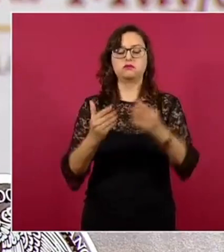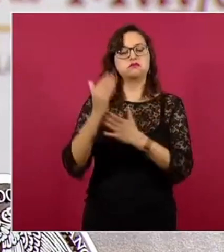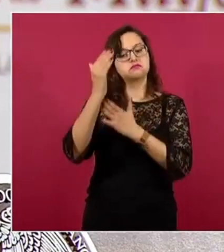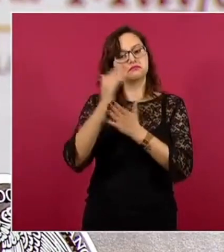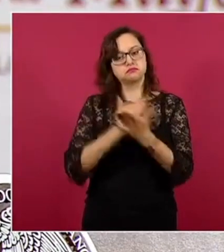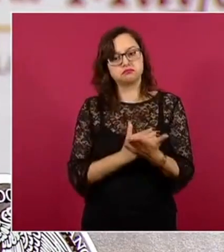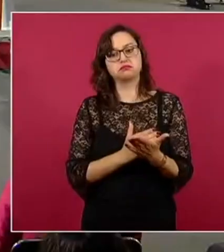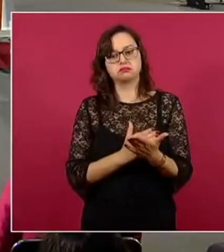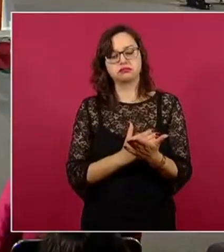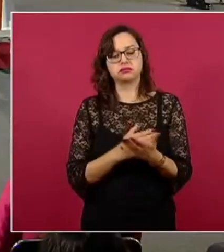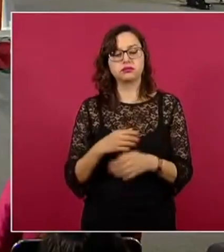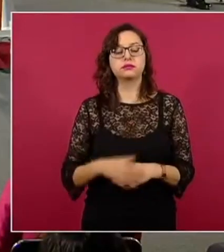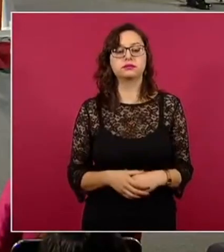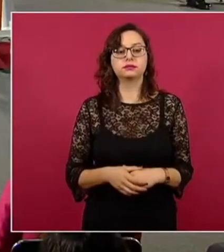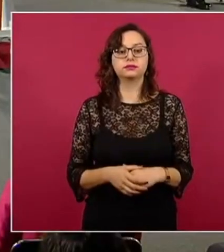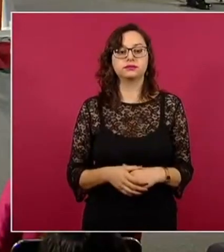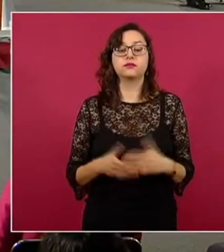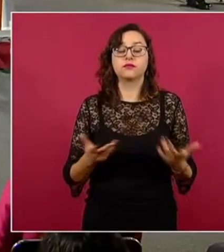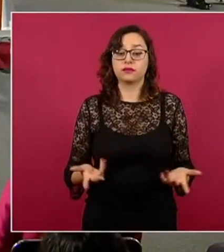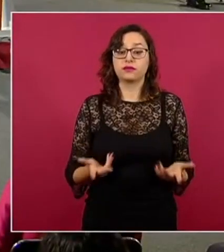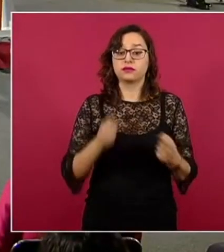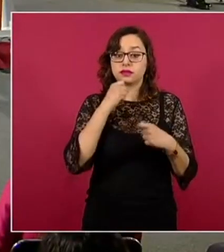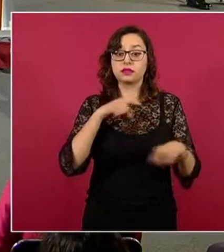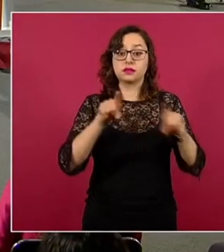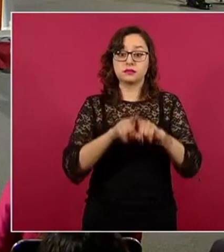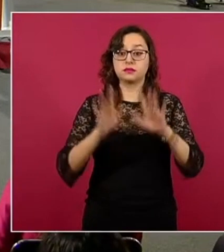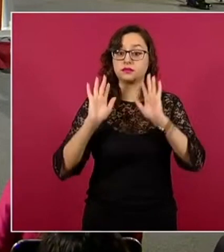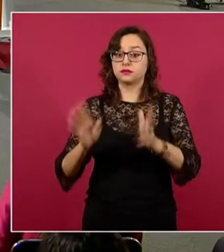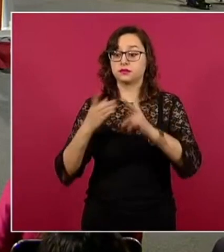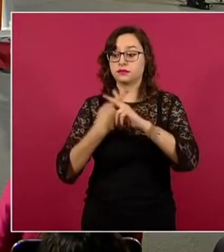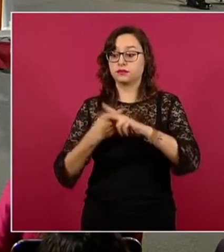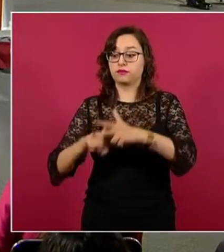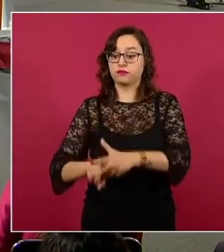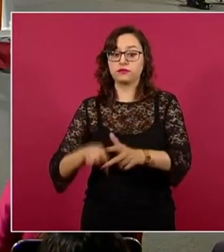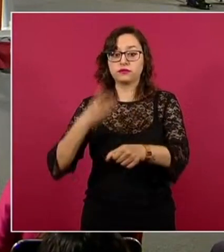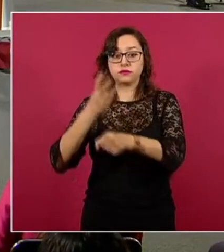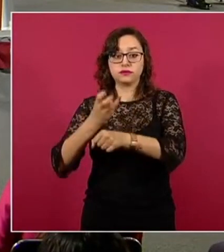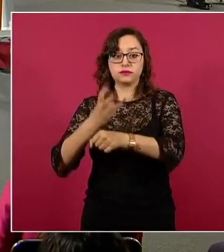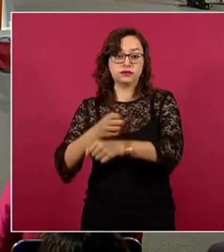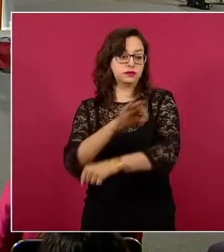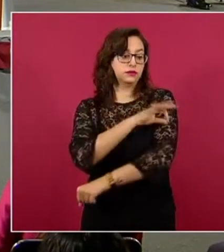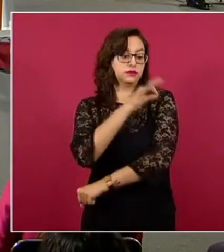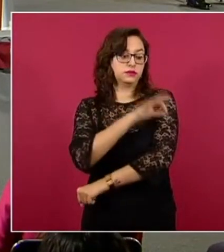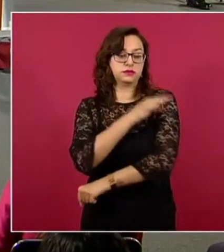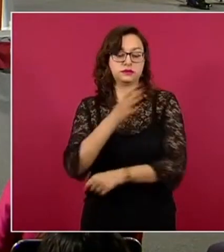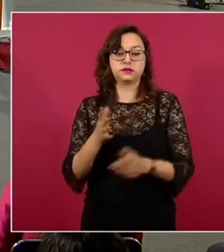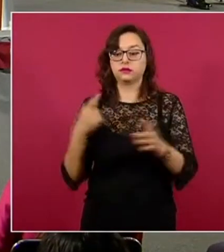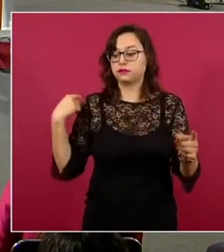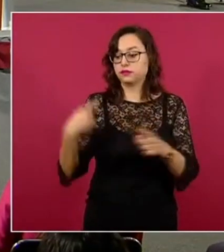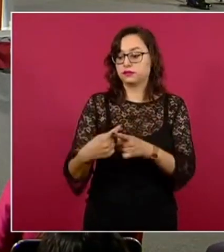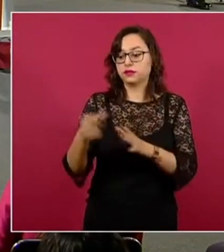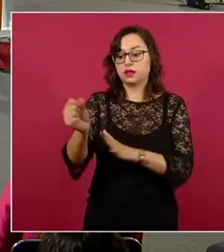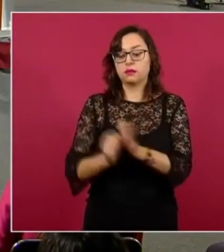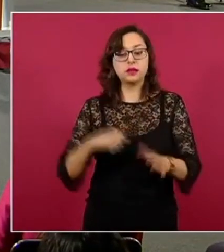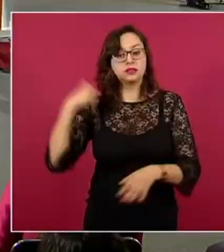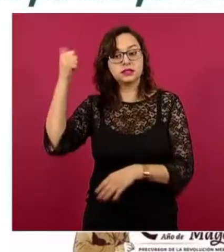graves. Por su parte, iniciamos los refuerzos hace ya varios meses y hoy tenemos los operativos especiales en el